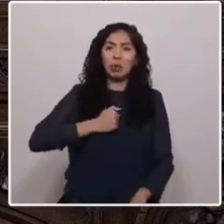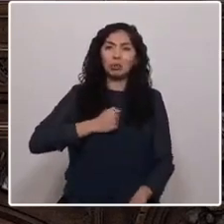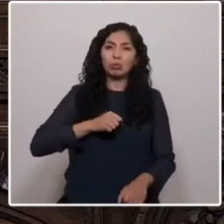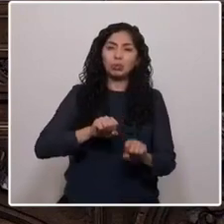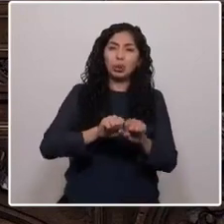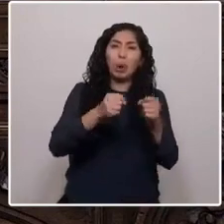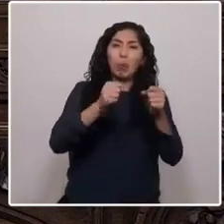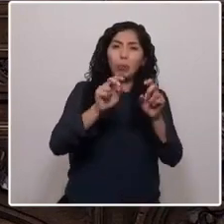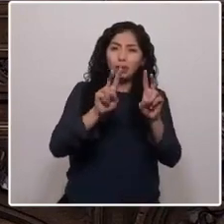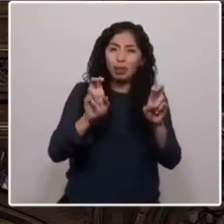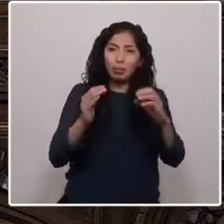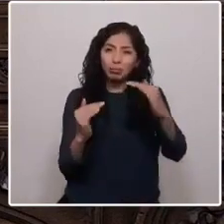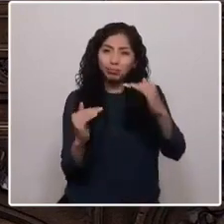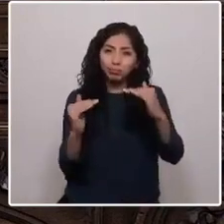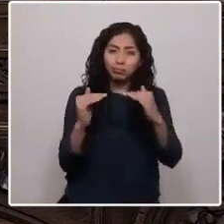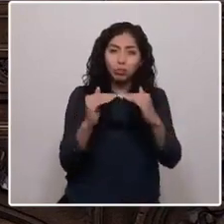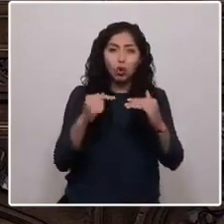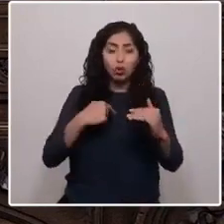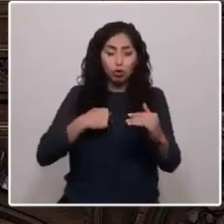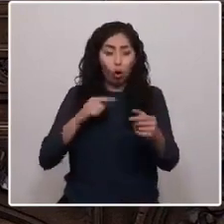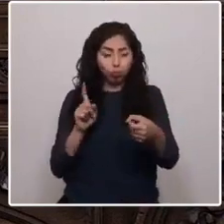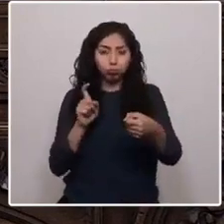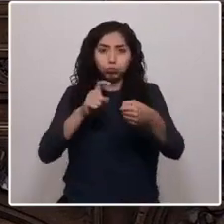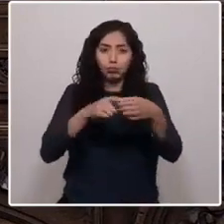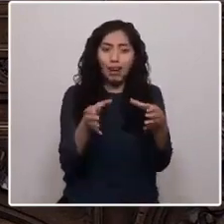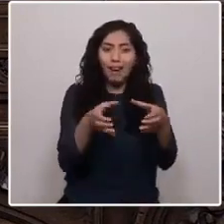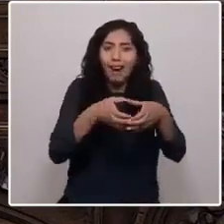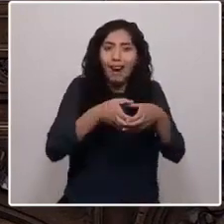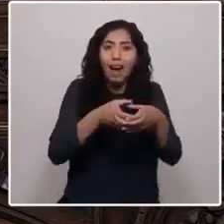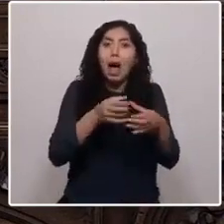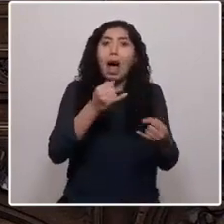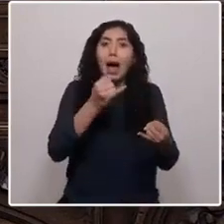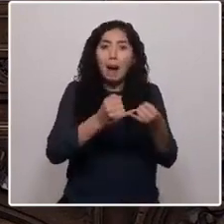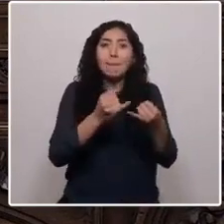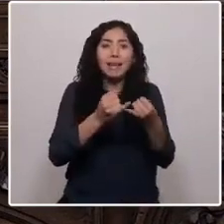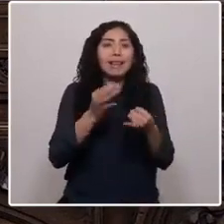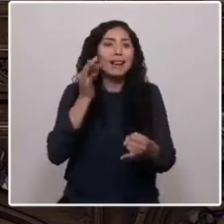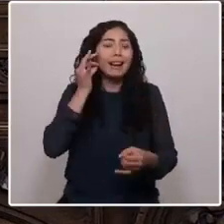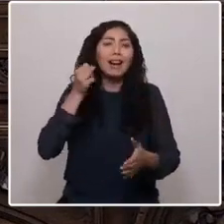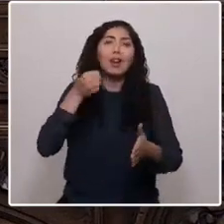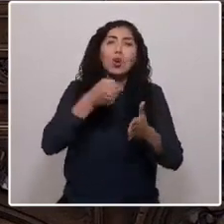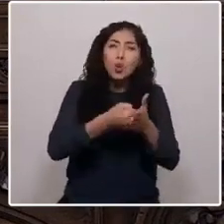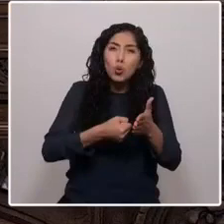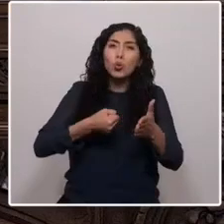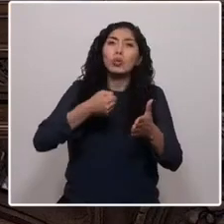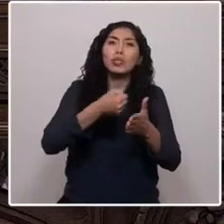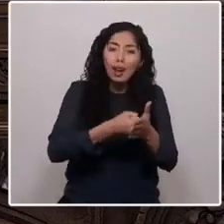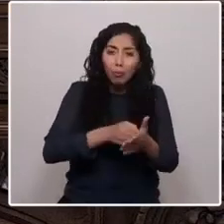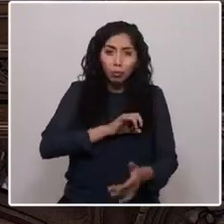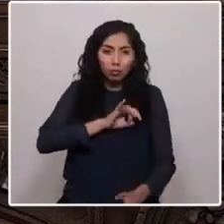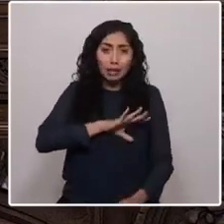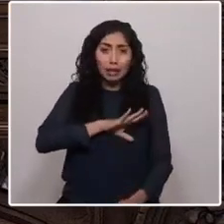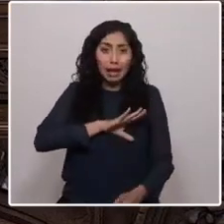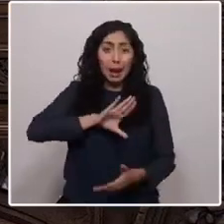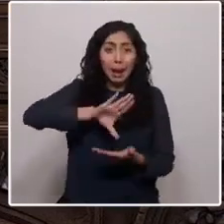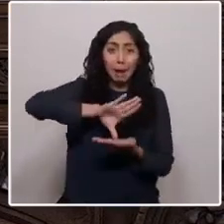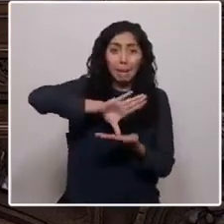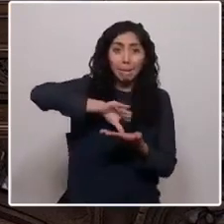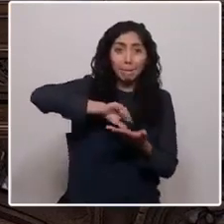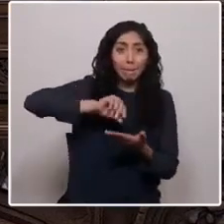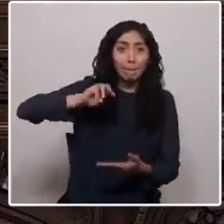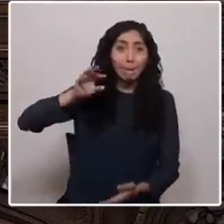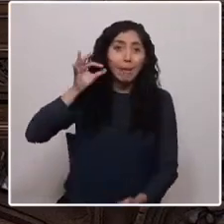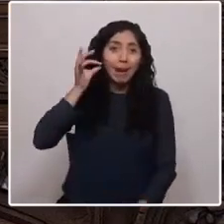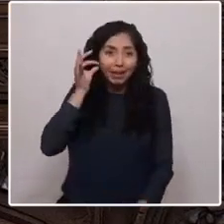Pertenezco a una tribu de amigas que luchan por un Chile matria donde se amujere todo. Las